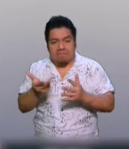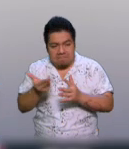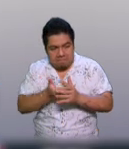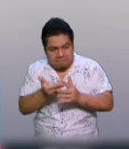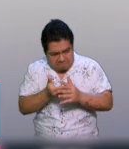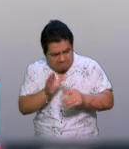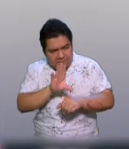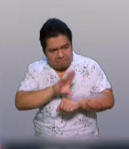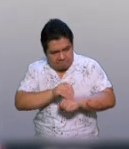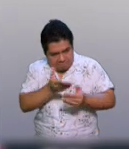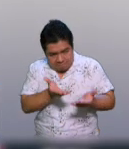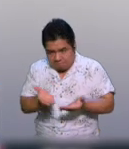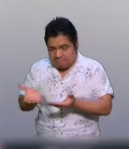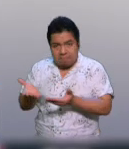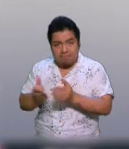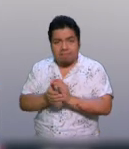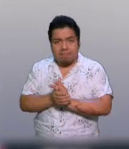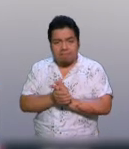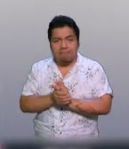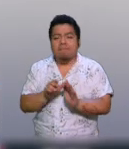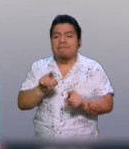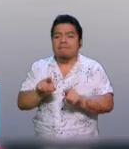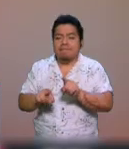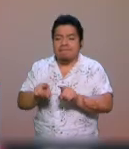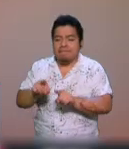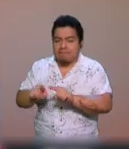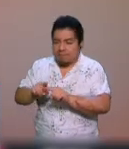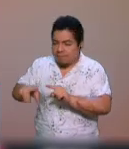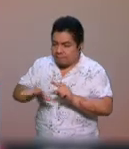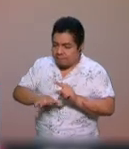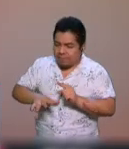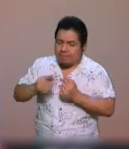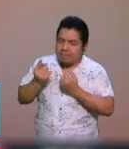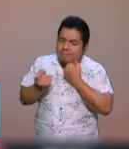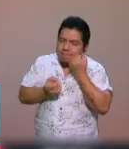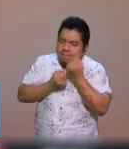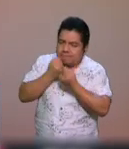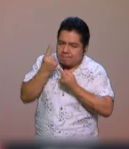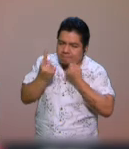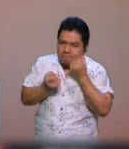bajo condiciones de excepción.